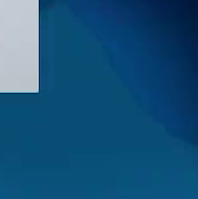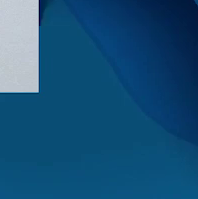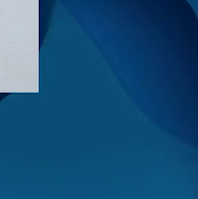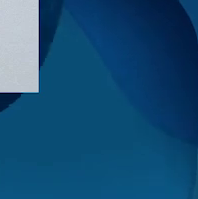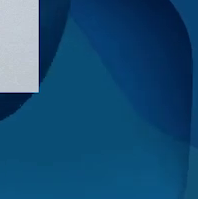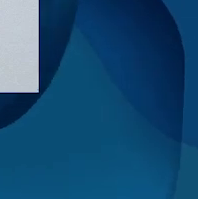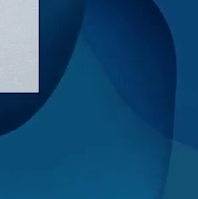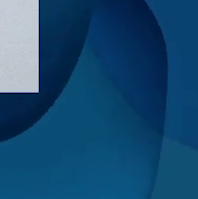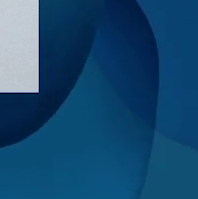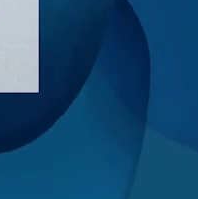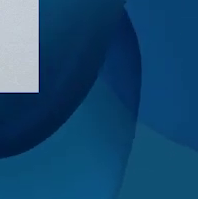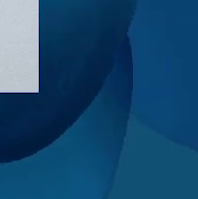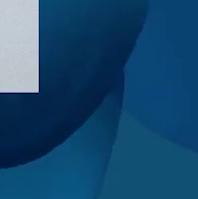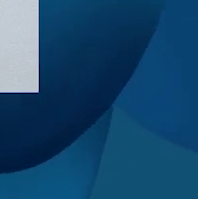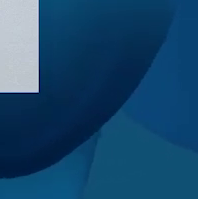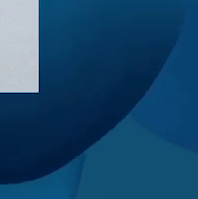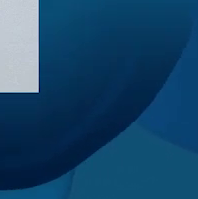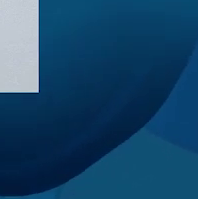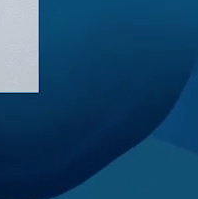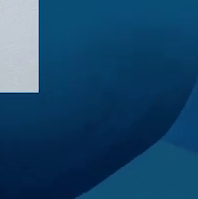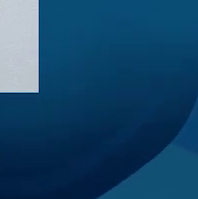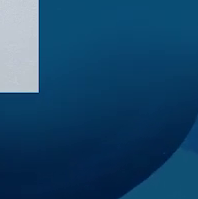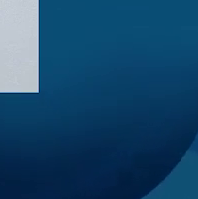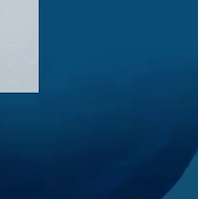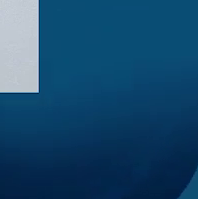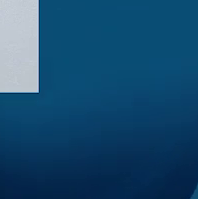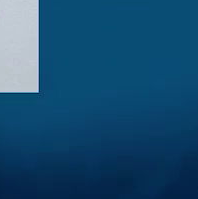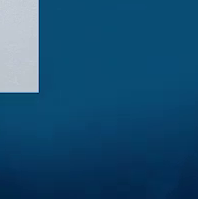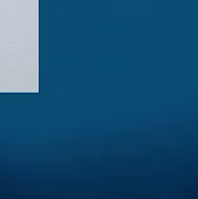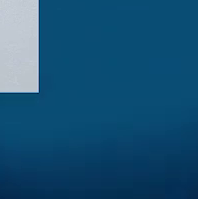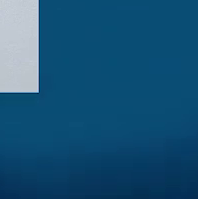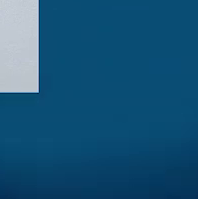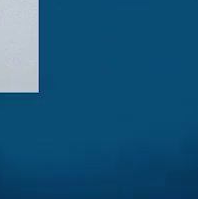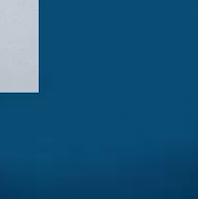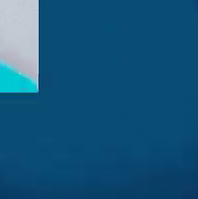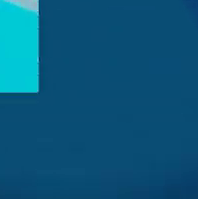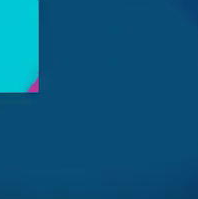Lavarse las manitas con agua y con jabón. ¡Vamos!